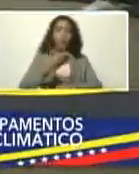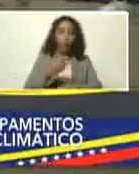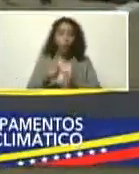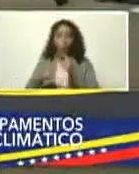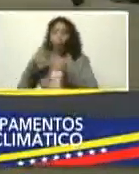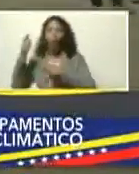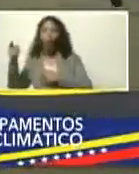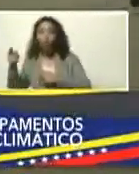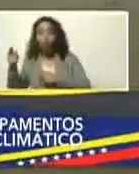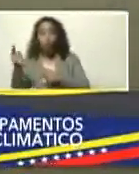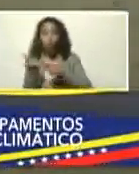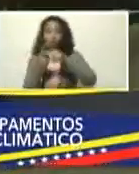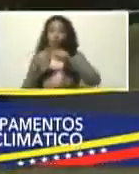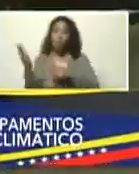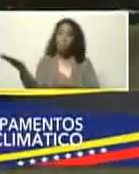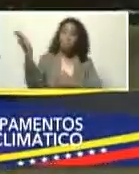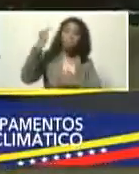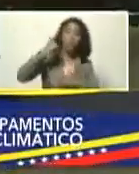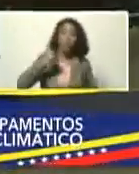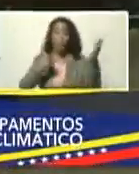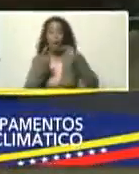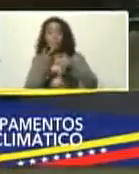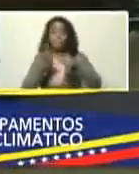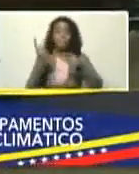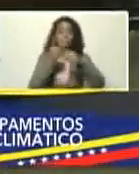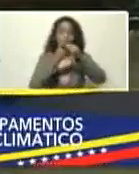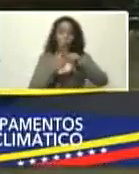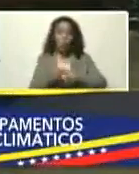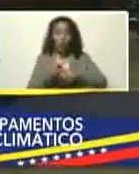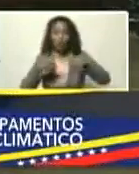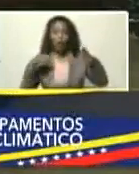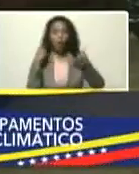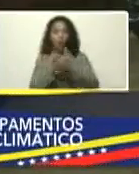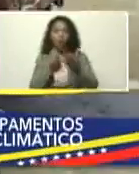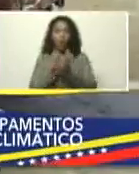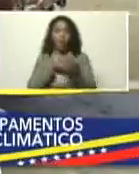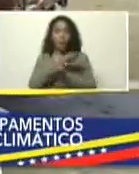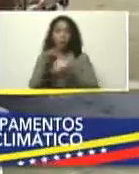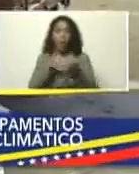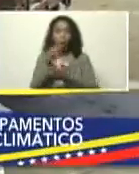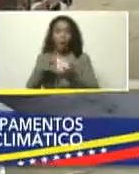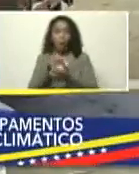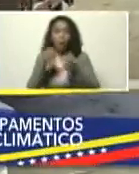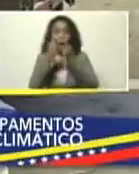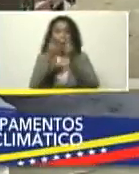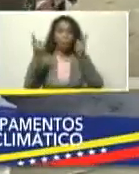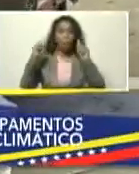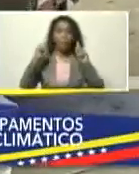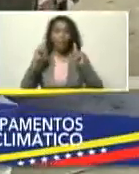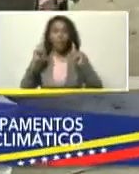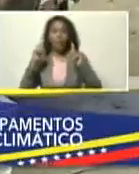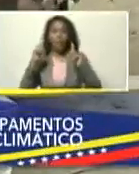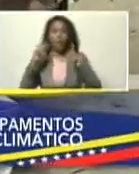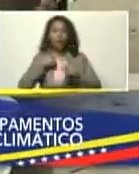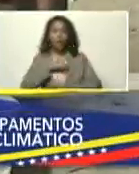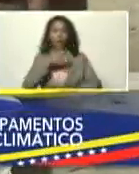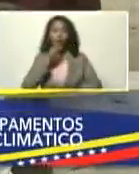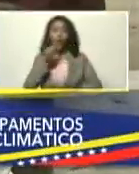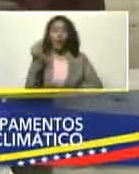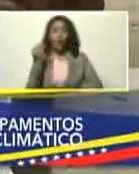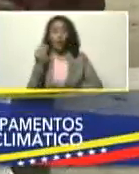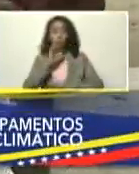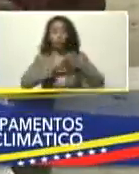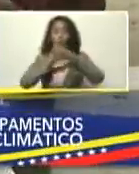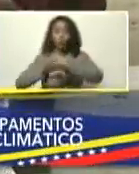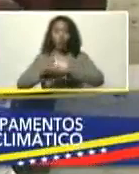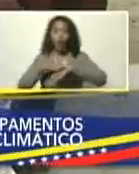otros, a sumarse, contra la lucha, de la crisis climática, enfatizar, a nuestra juventud, presidente, el llamado, que usted